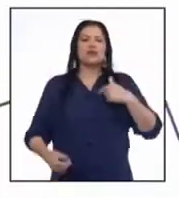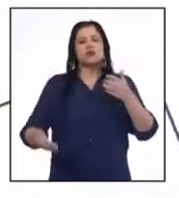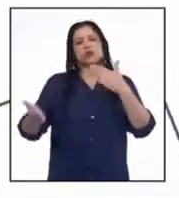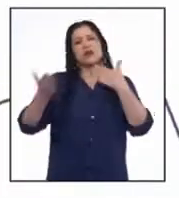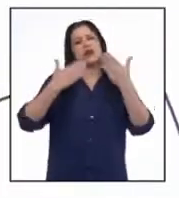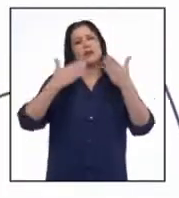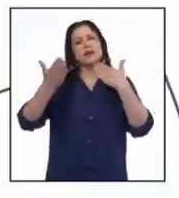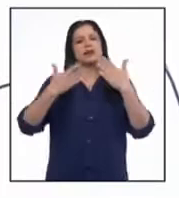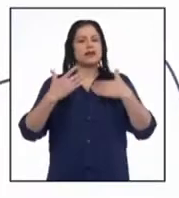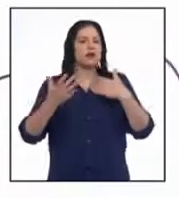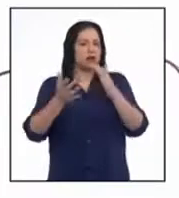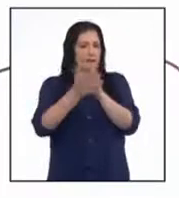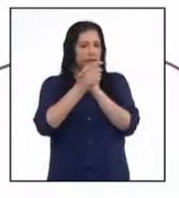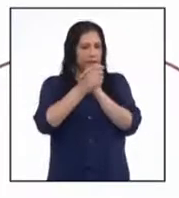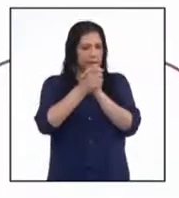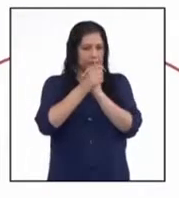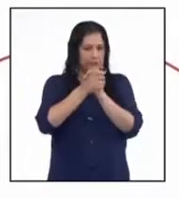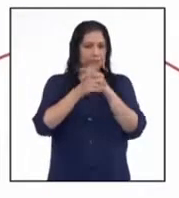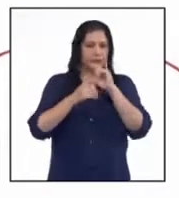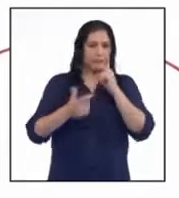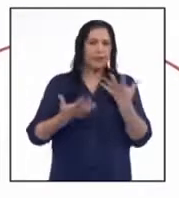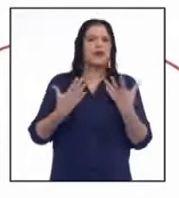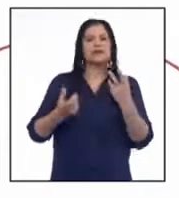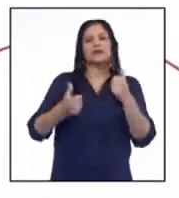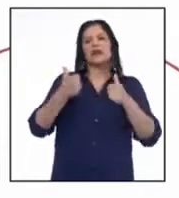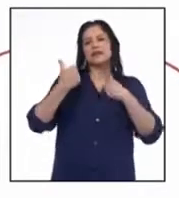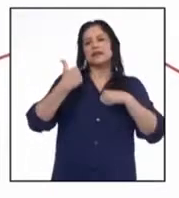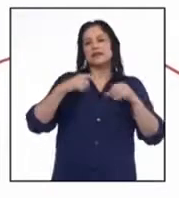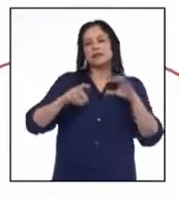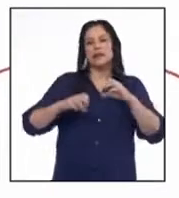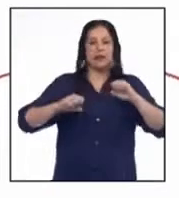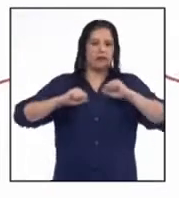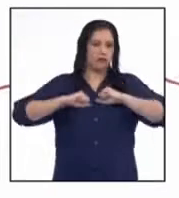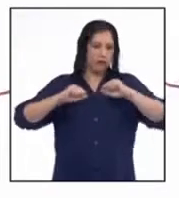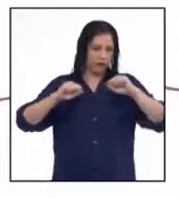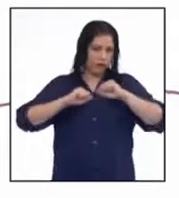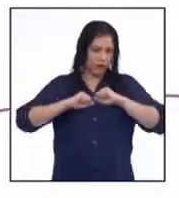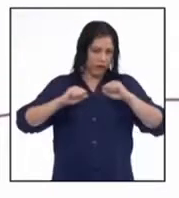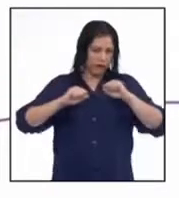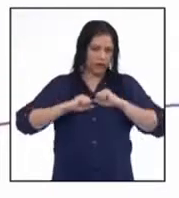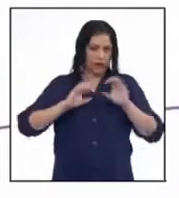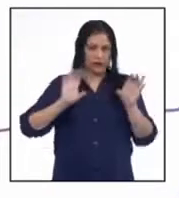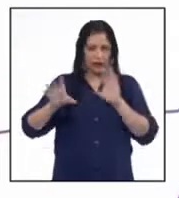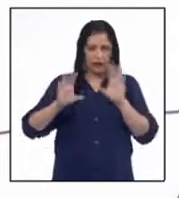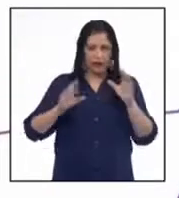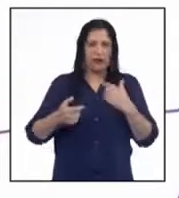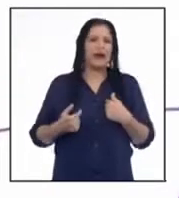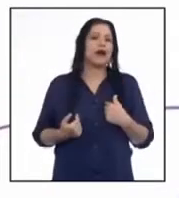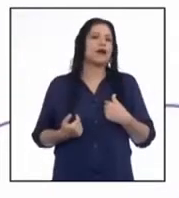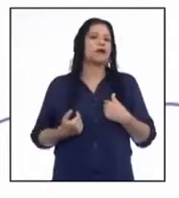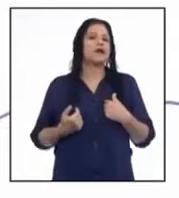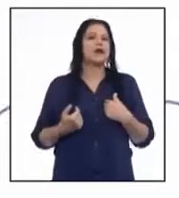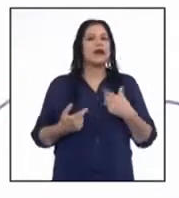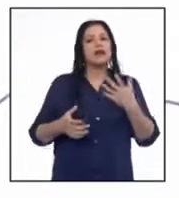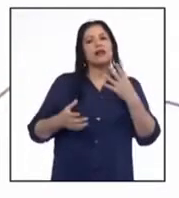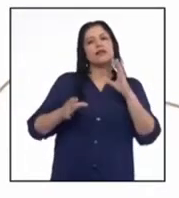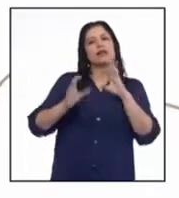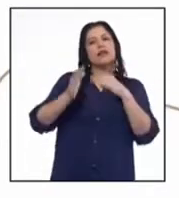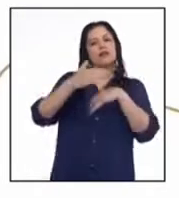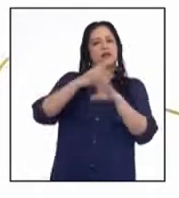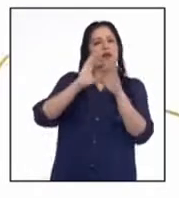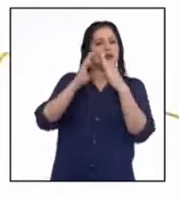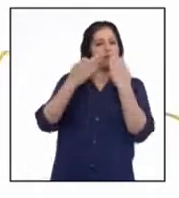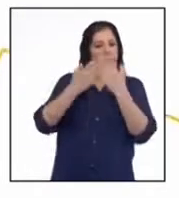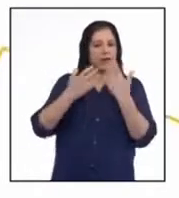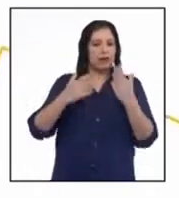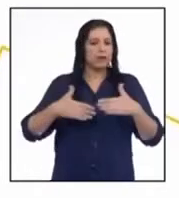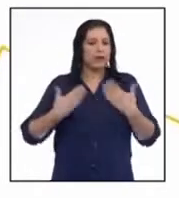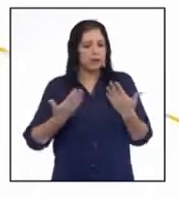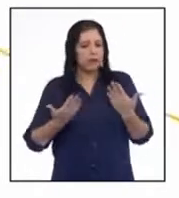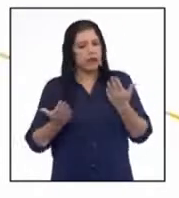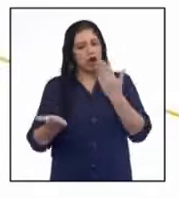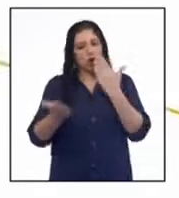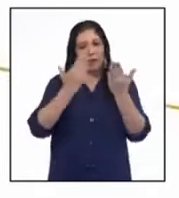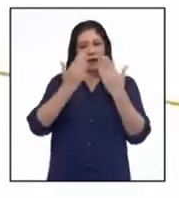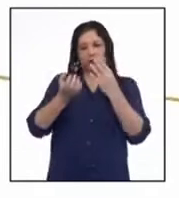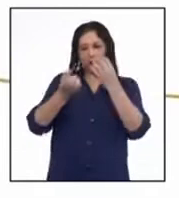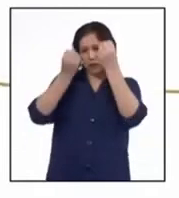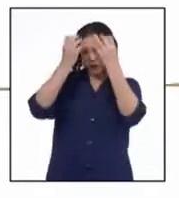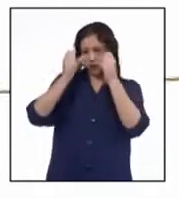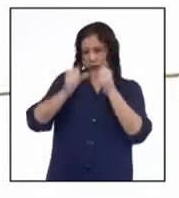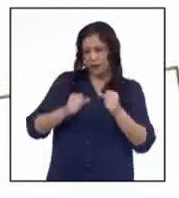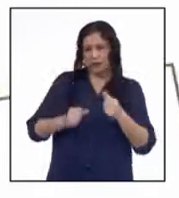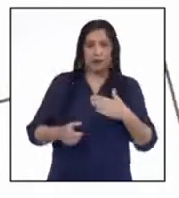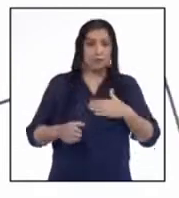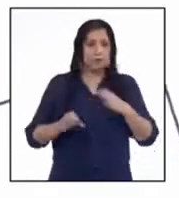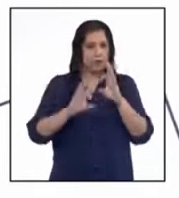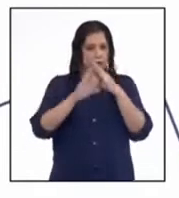conversando con mi compañera acerca de las actividades físicas que realizan los miembros de nuestras familias para hacer una comparación de datos.